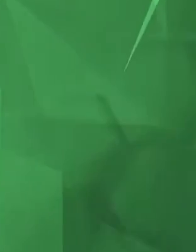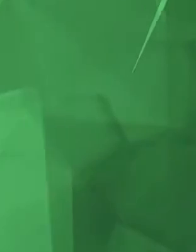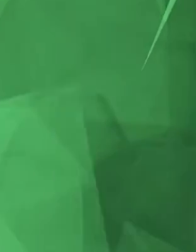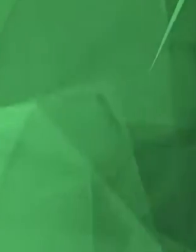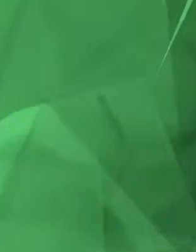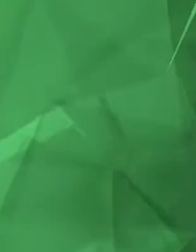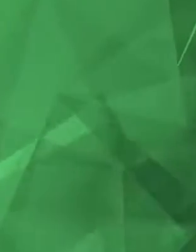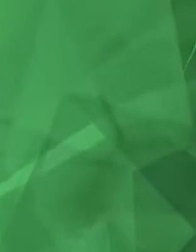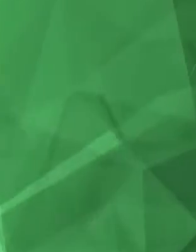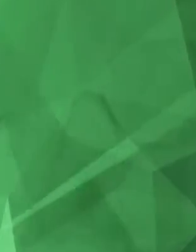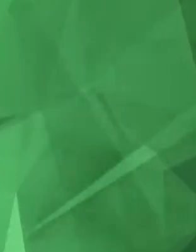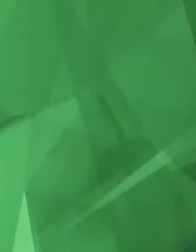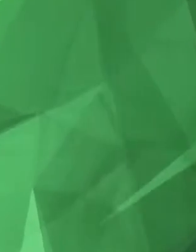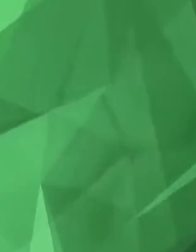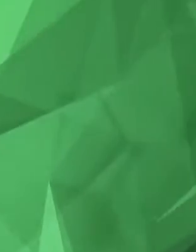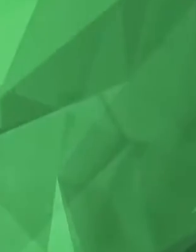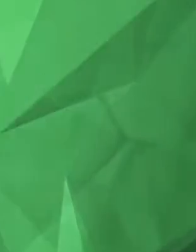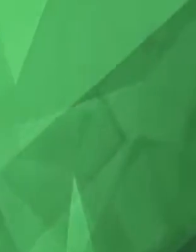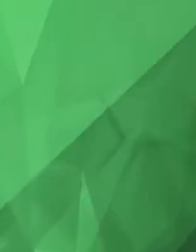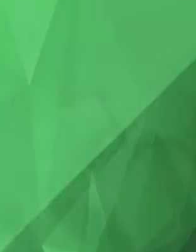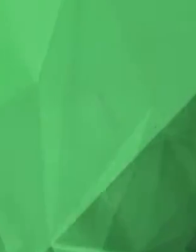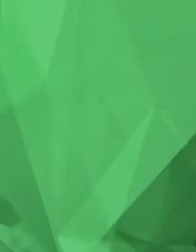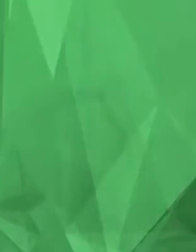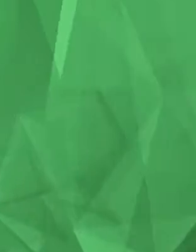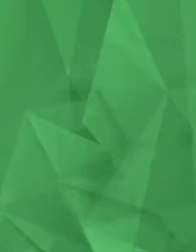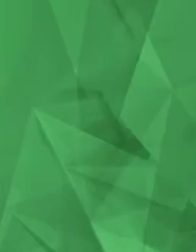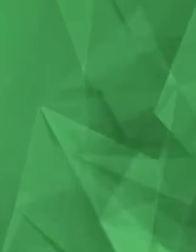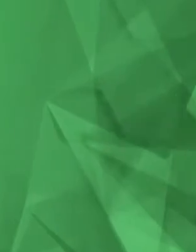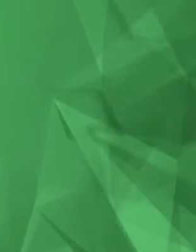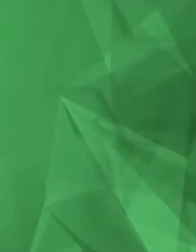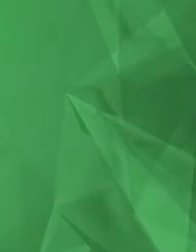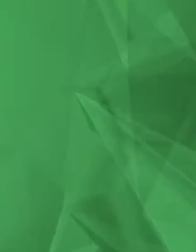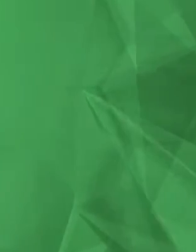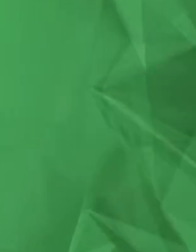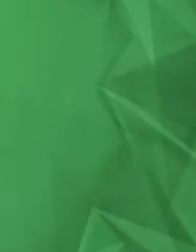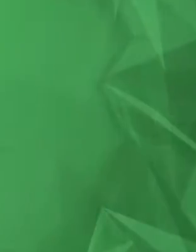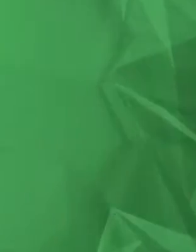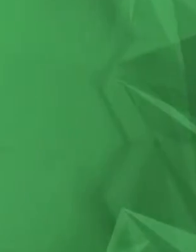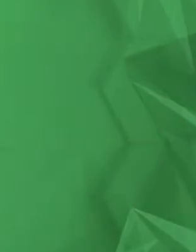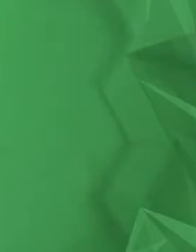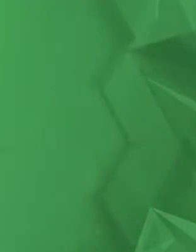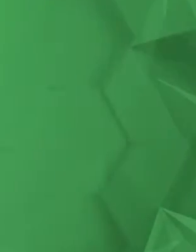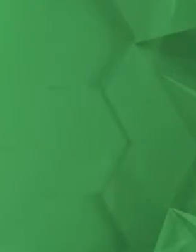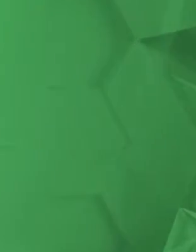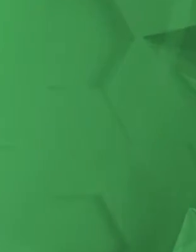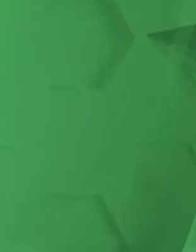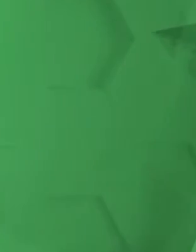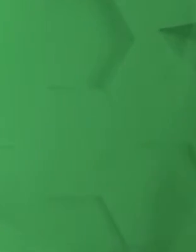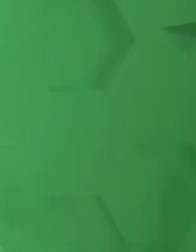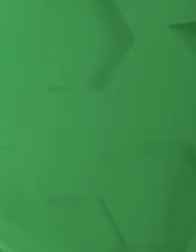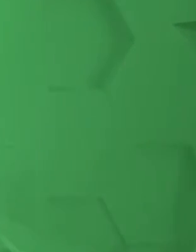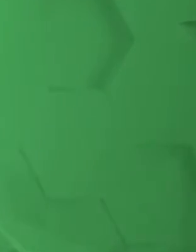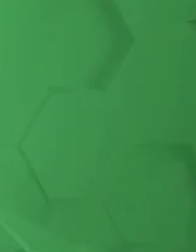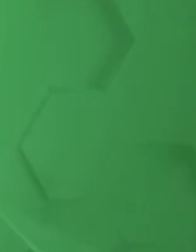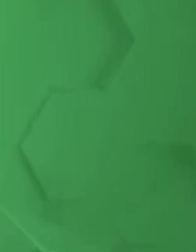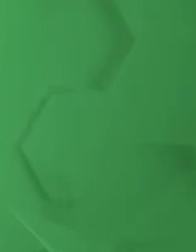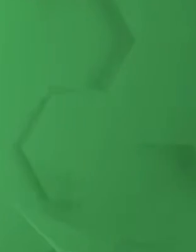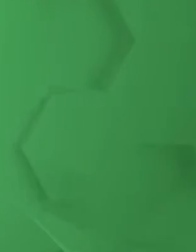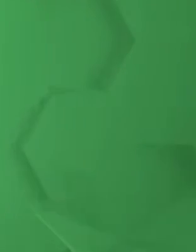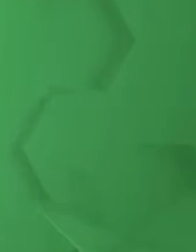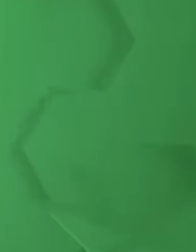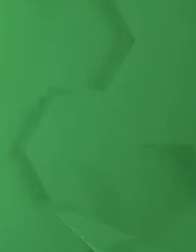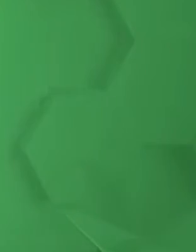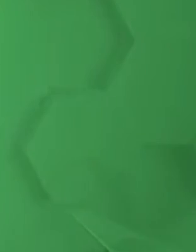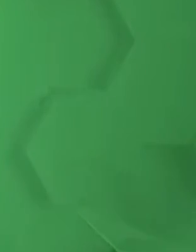and I built this installation called Pollution Pods and it's been brought here by the World Health Organization